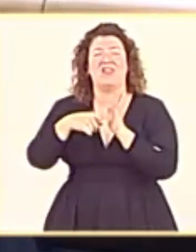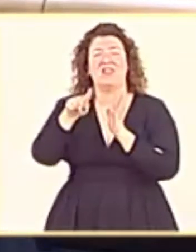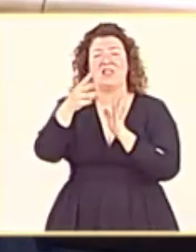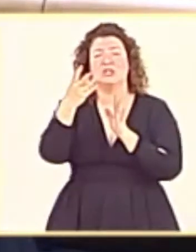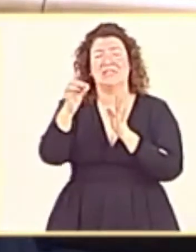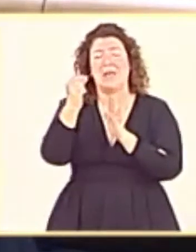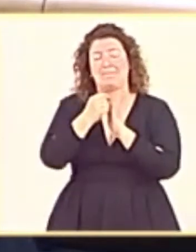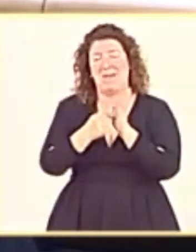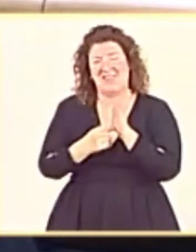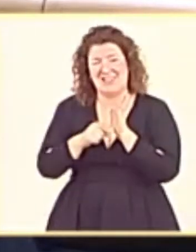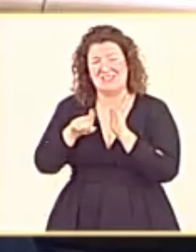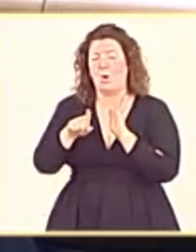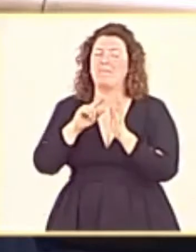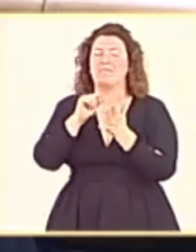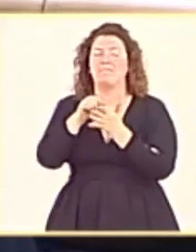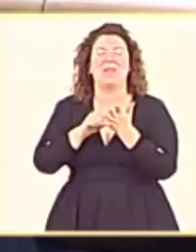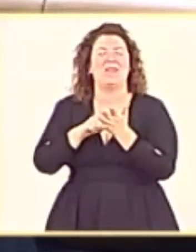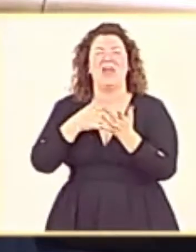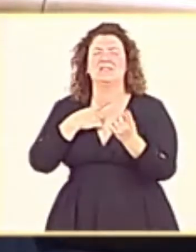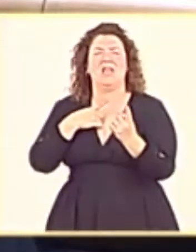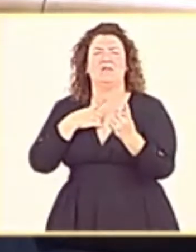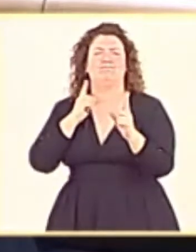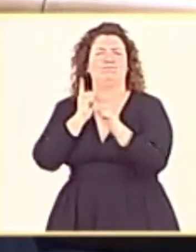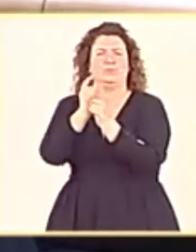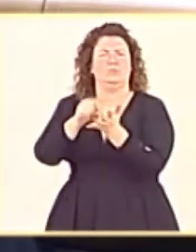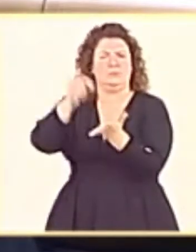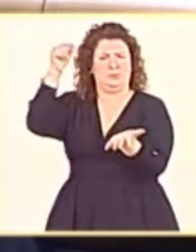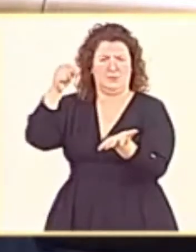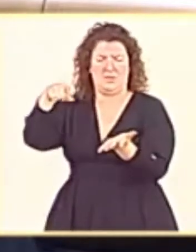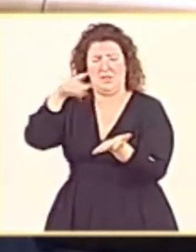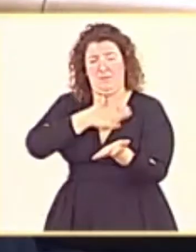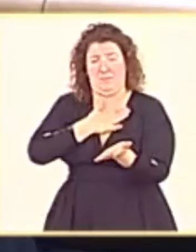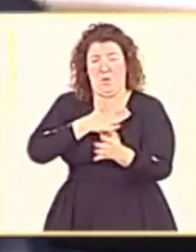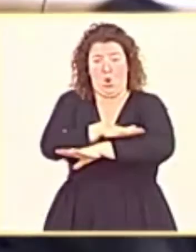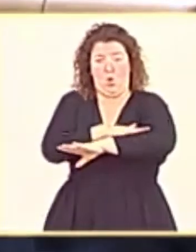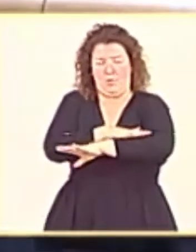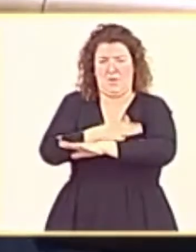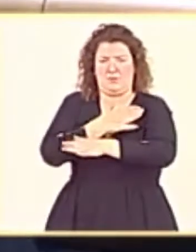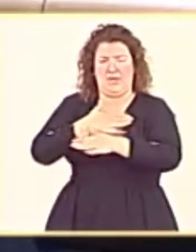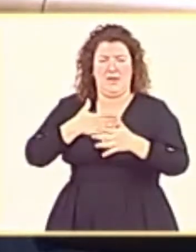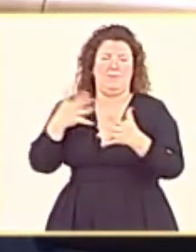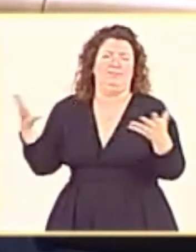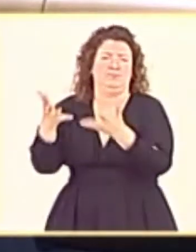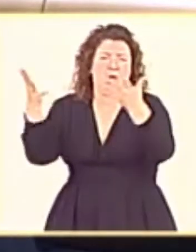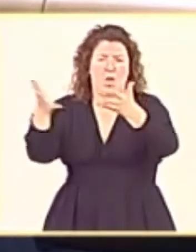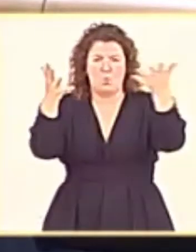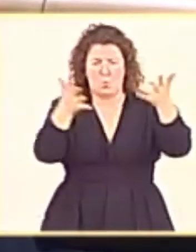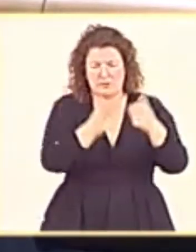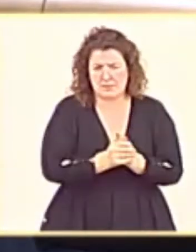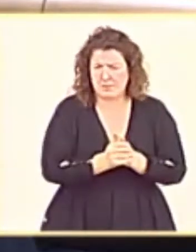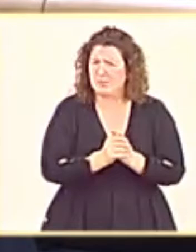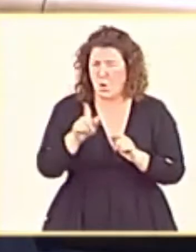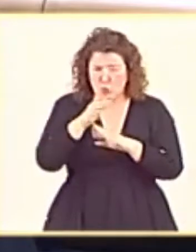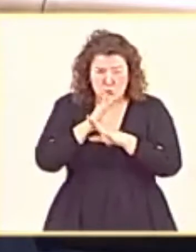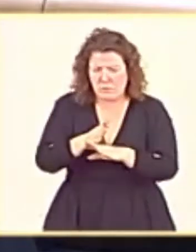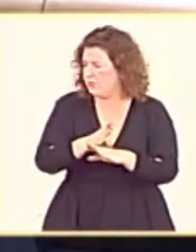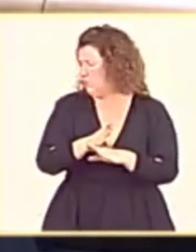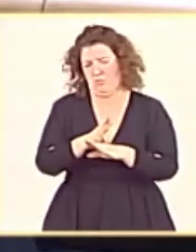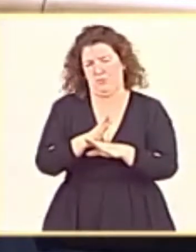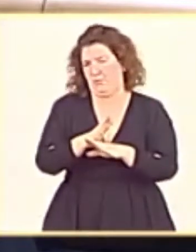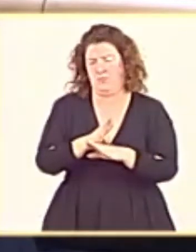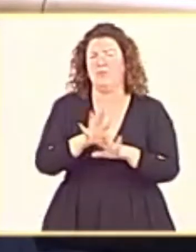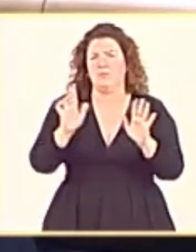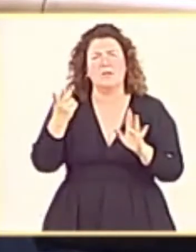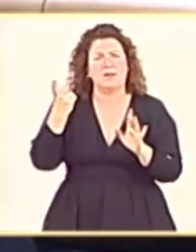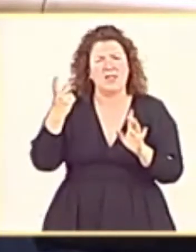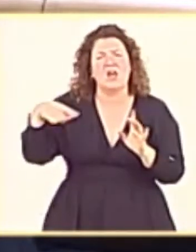se trata de un plan de medidas de choque impulsadas desde el Gobierno de la Nación. Y sabemos que eso no es suficiente. Es imprescindible la